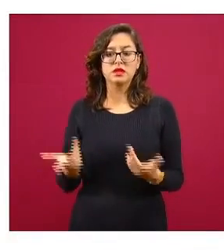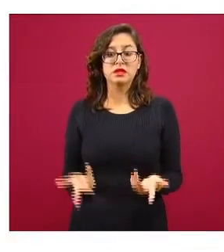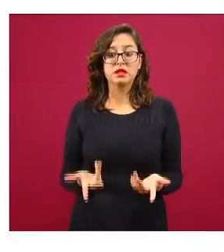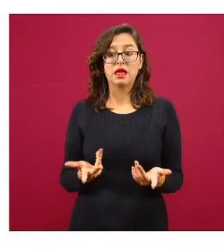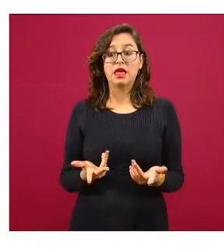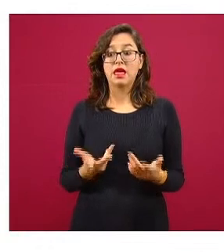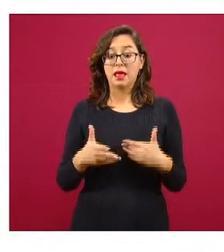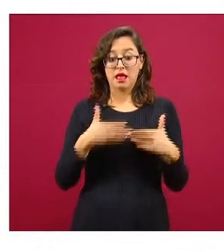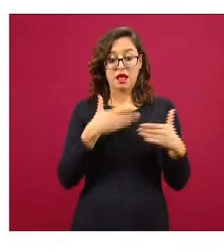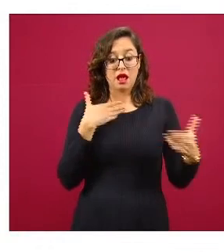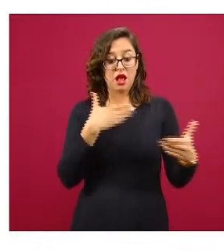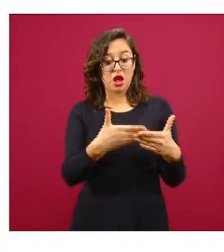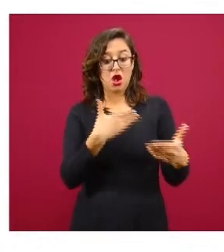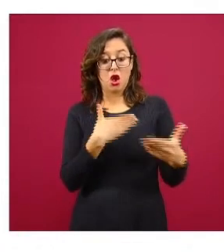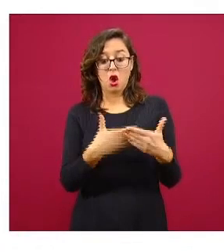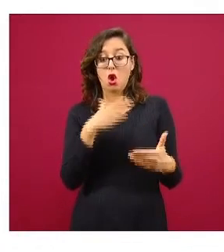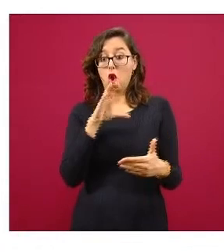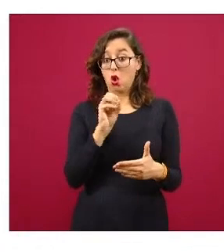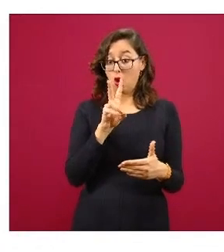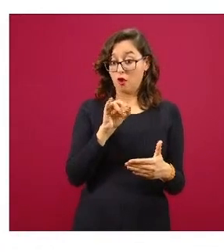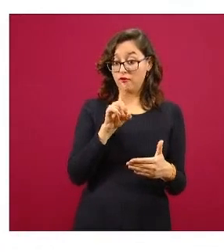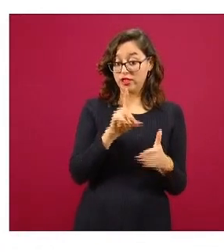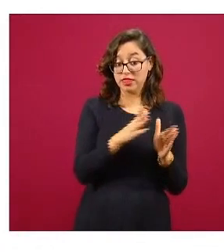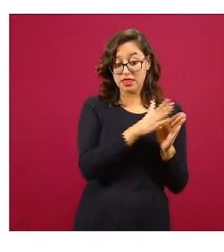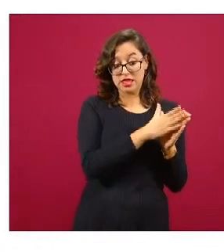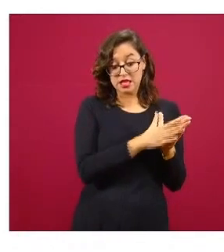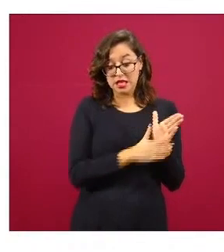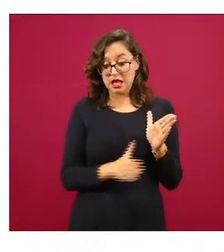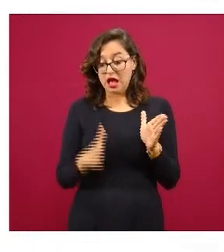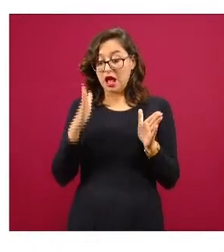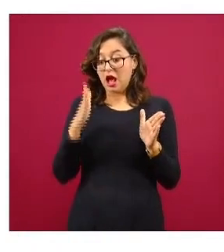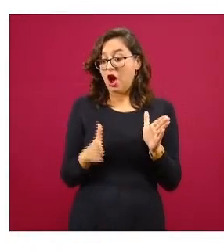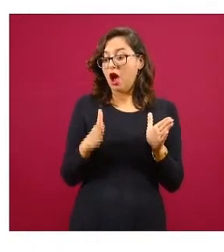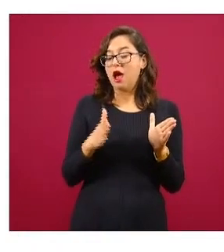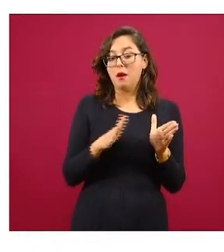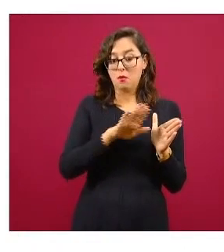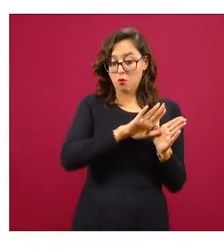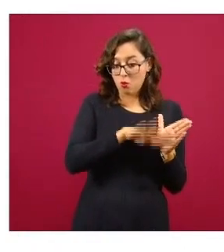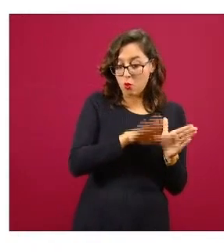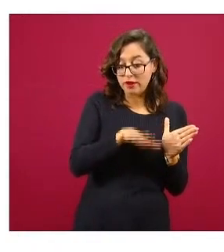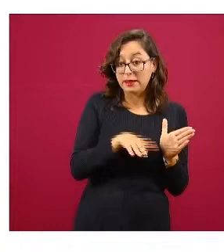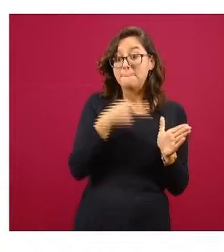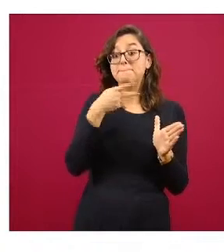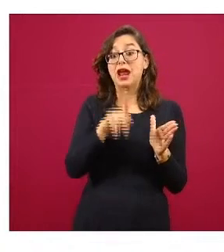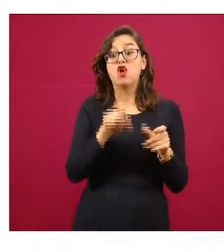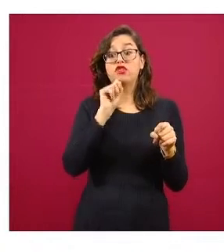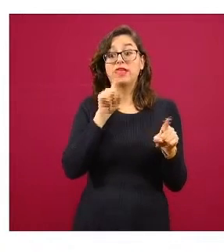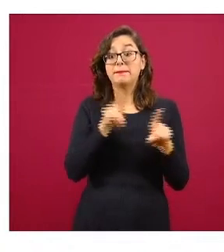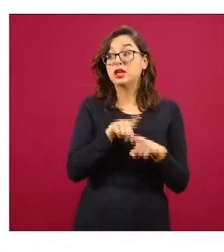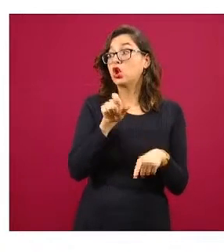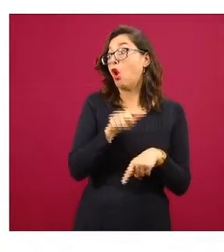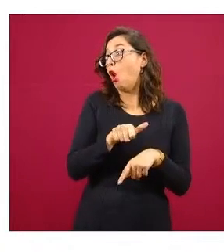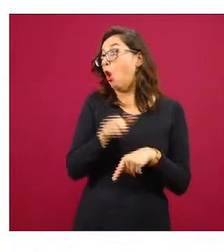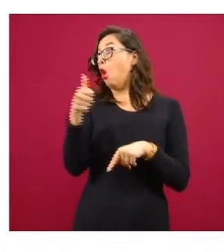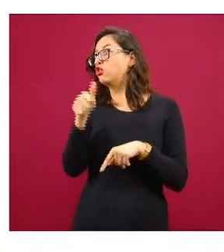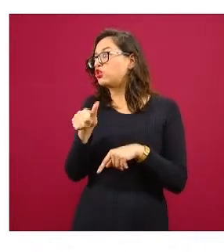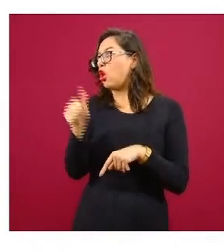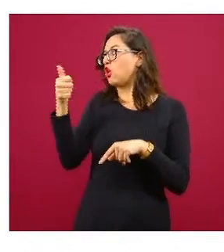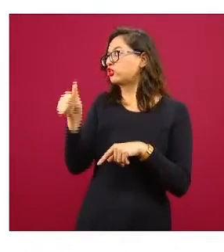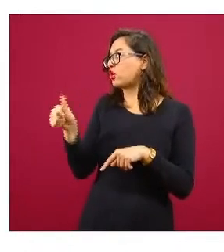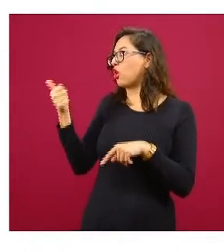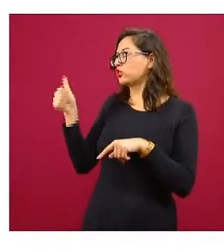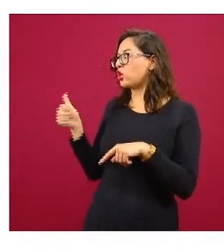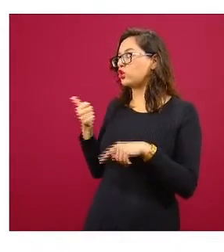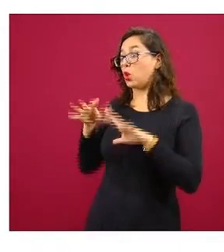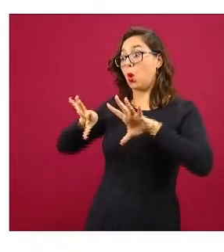causas durante el periodo que nos va a acompañar el COVID de la pandemia aquí en el país. Y